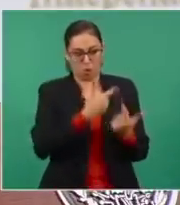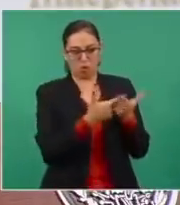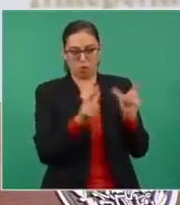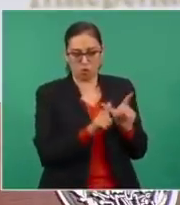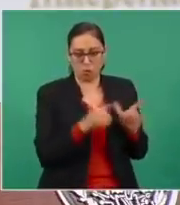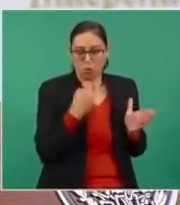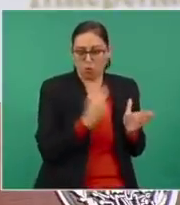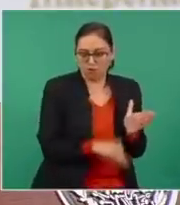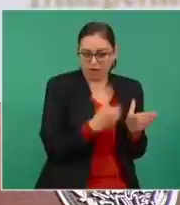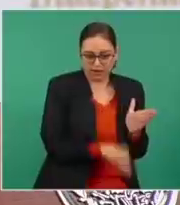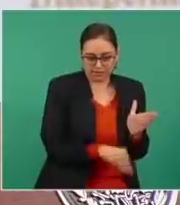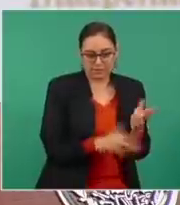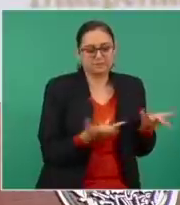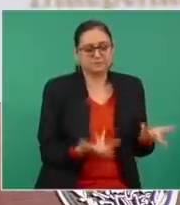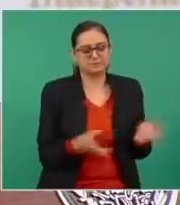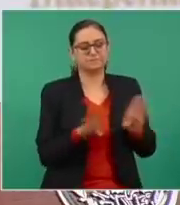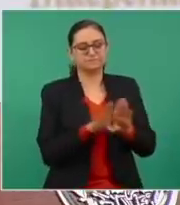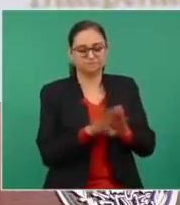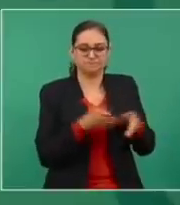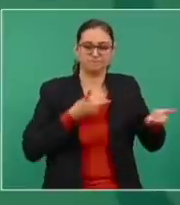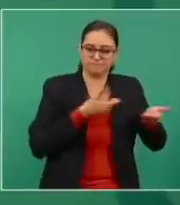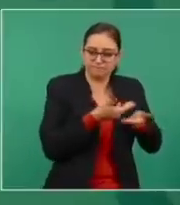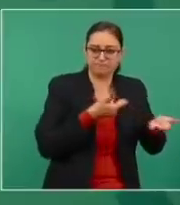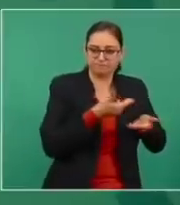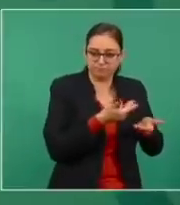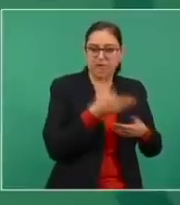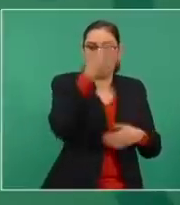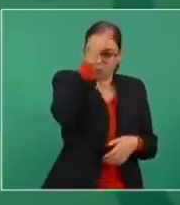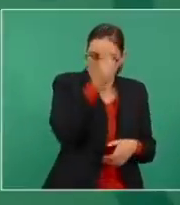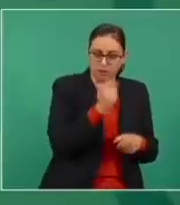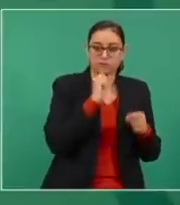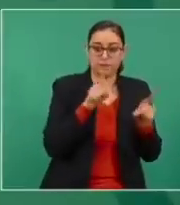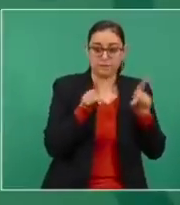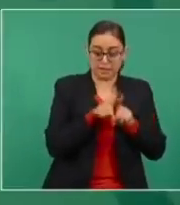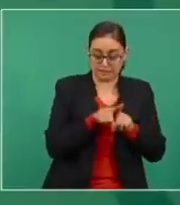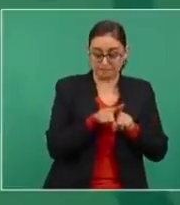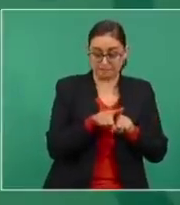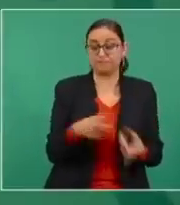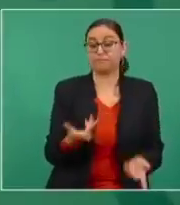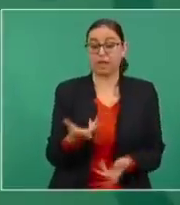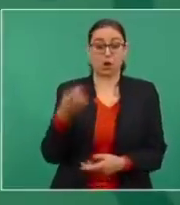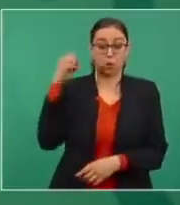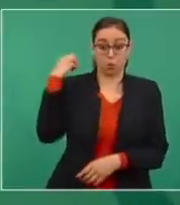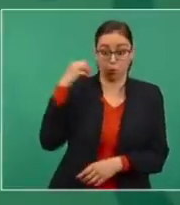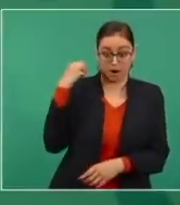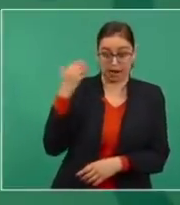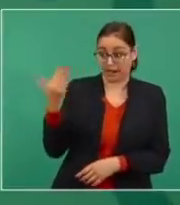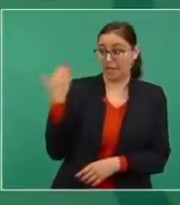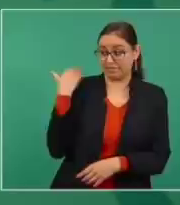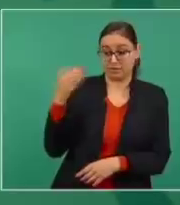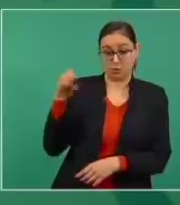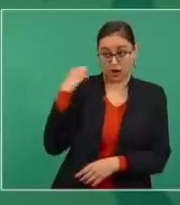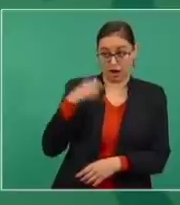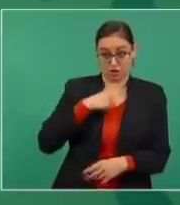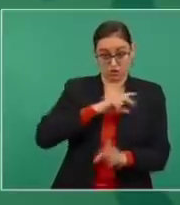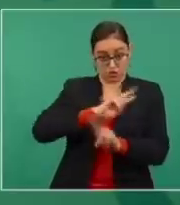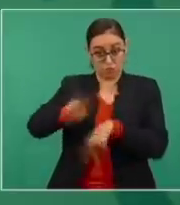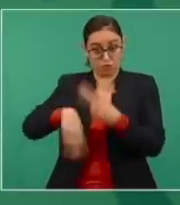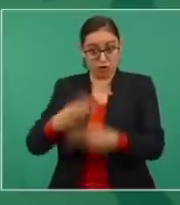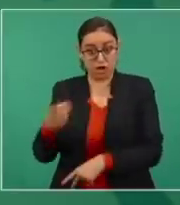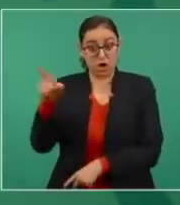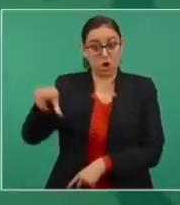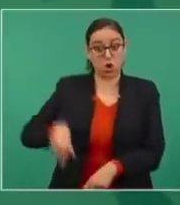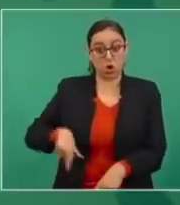A mí lo que me informó el gobernador, ahora que fui, es de que ya habían logrado el acuerdo, porque